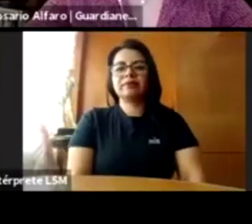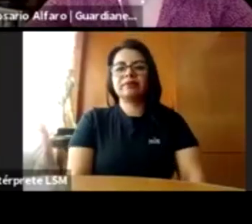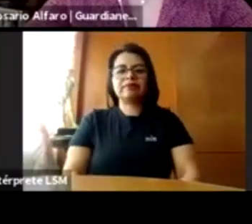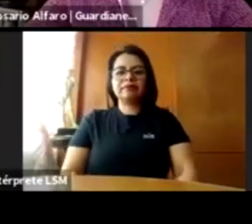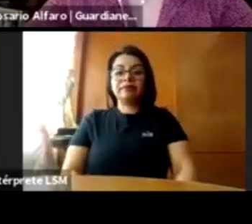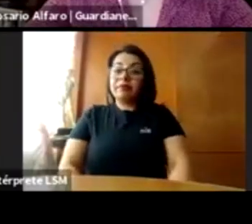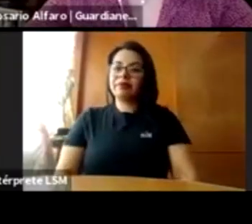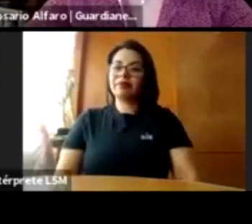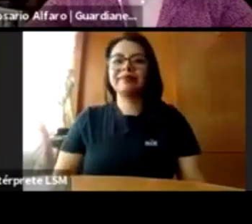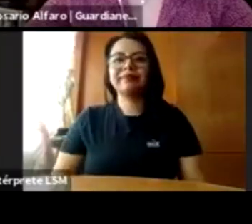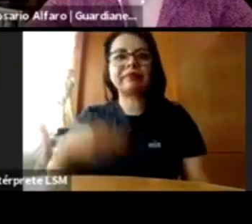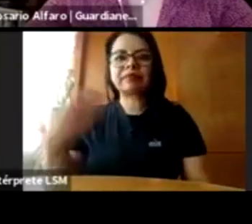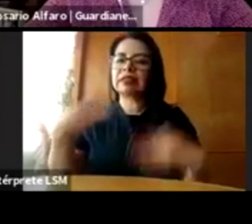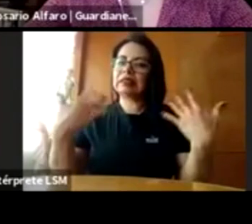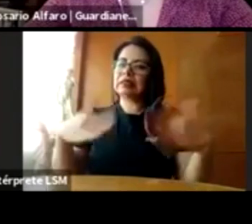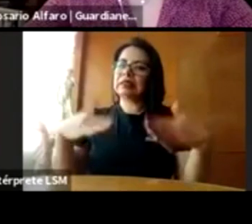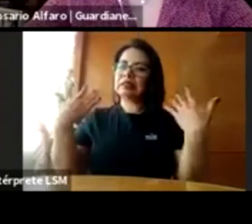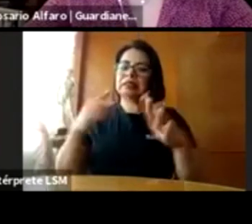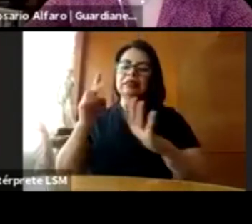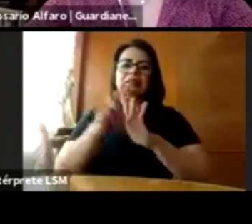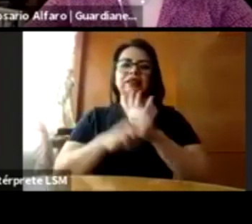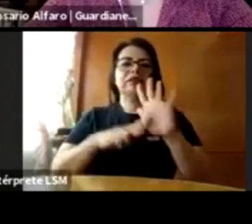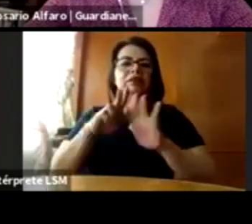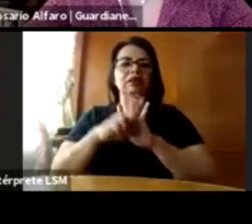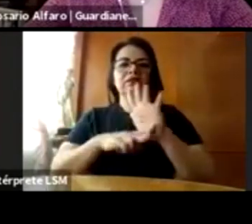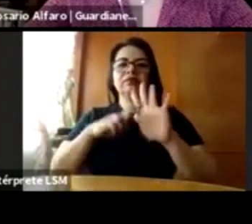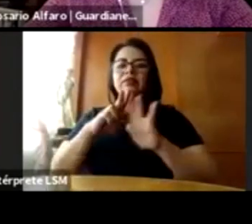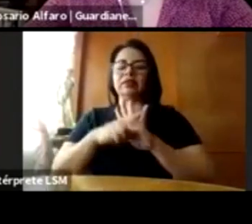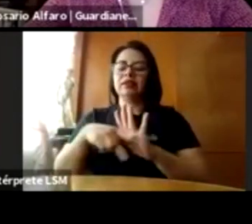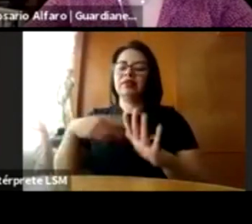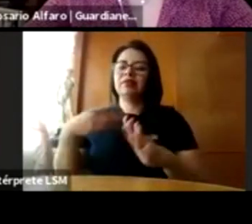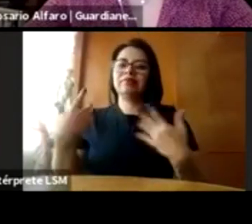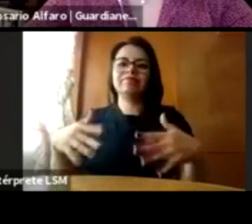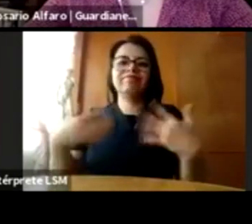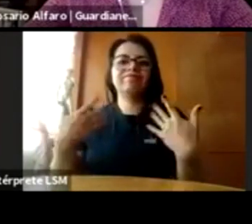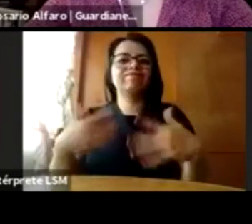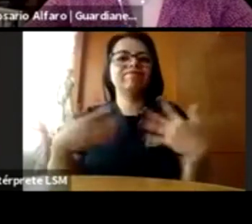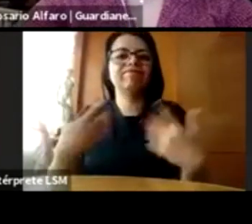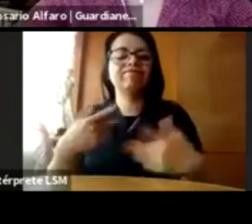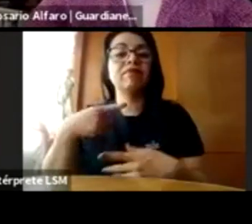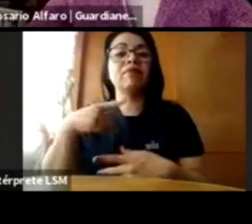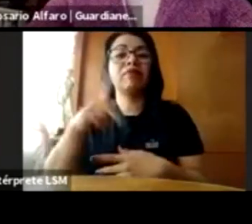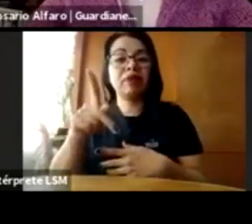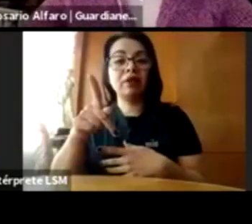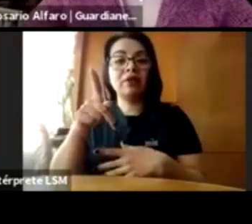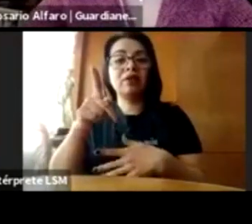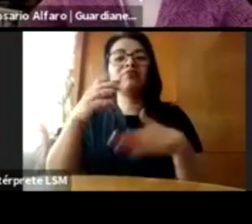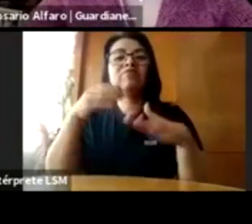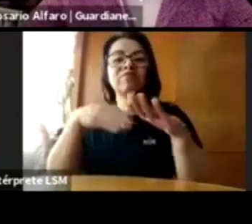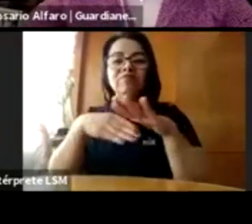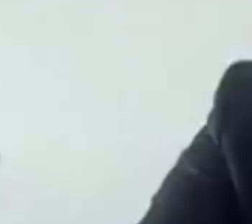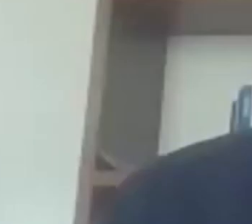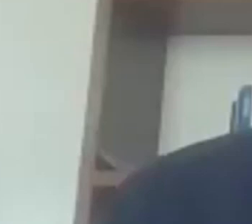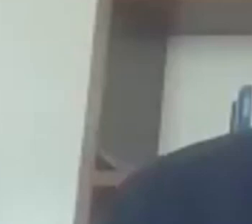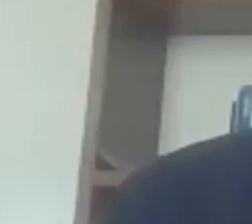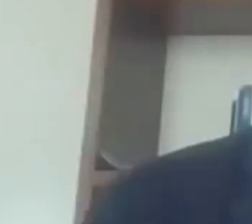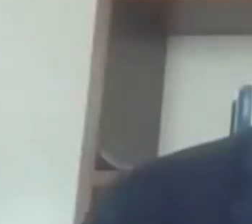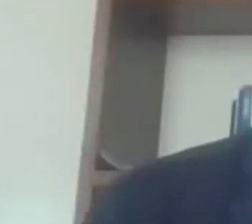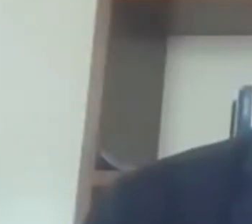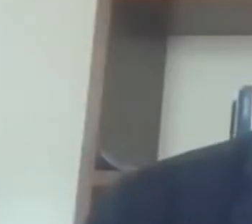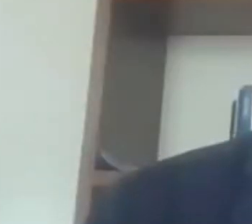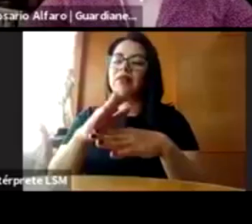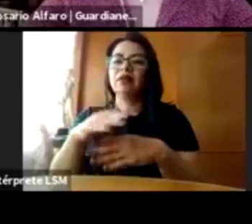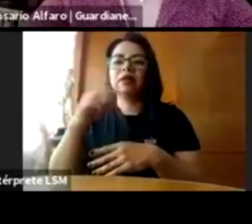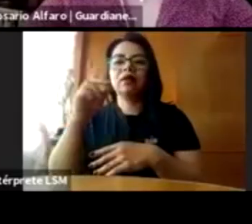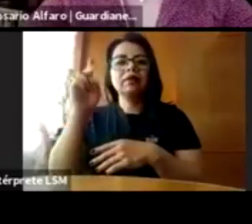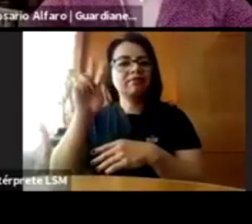Híjole, qué duro, qué duro video, de verdad, pero nos parece que es una puerta o una ventana de introducción a esta plática, de verdad,